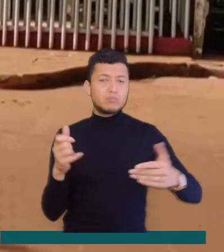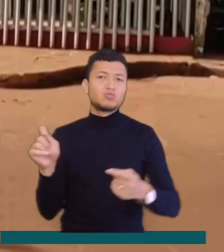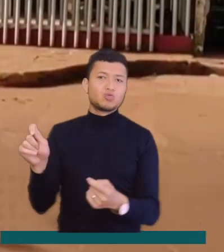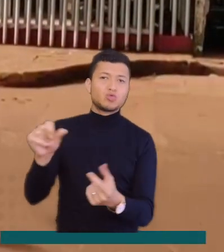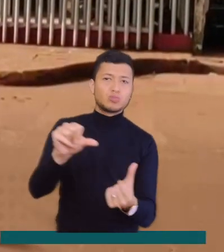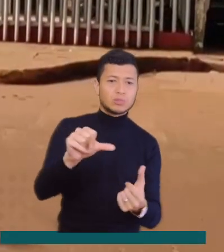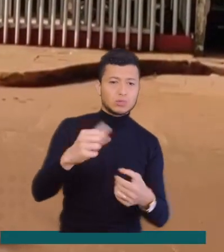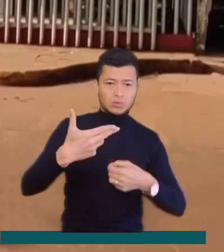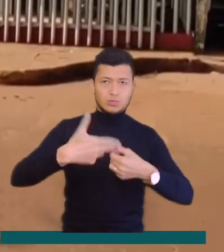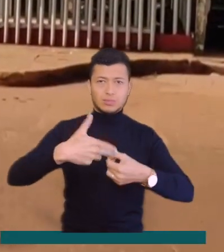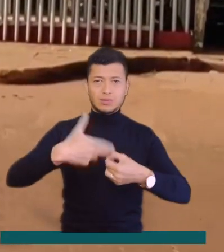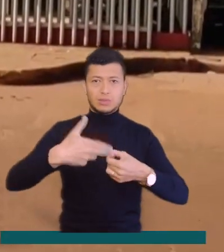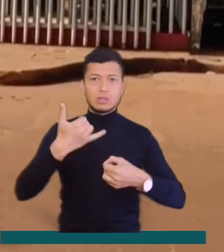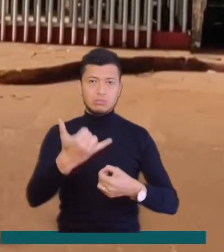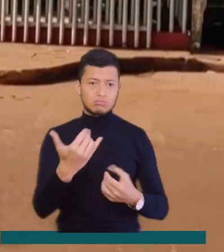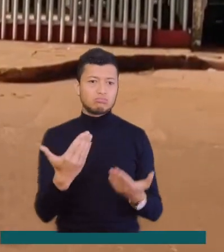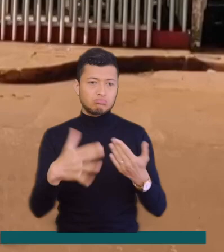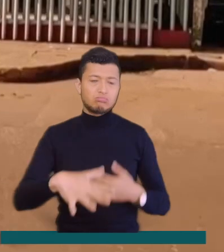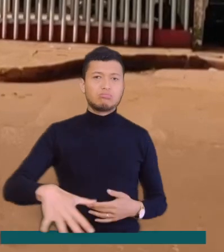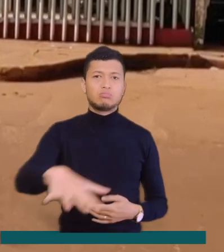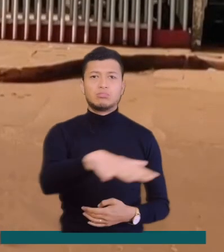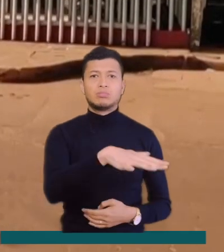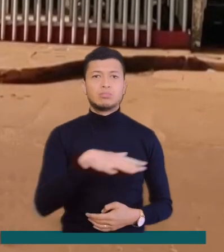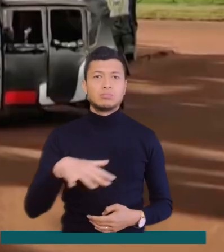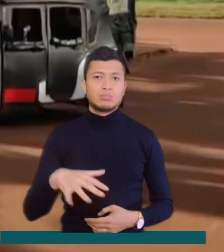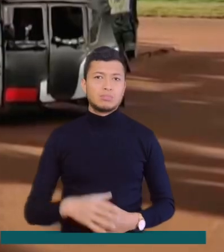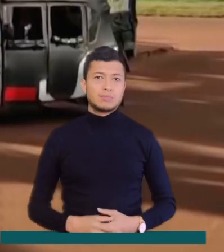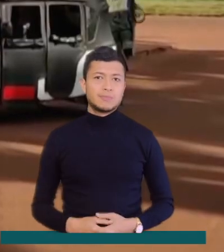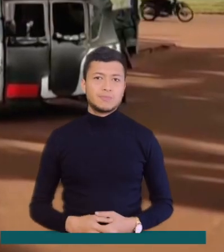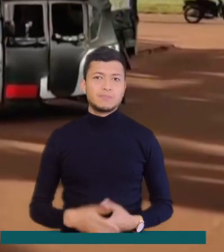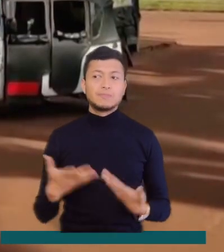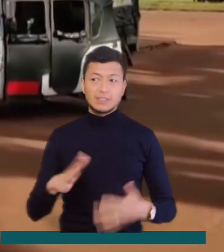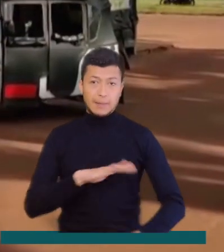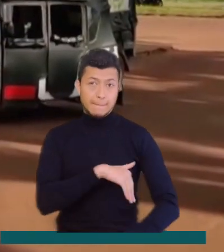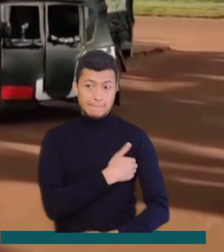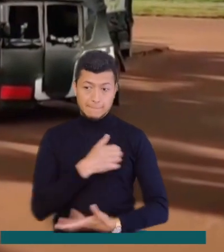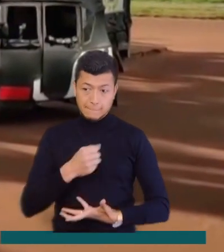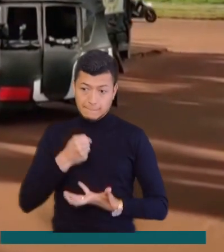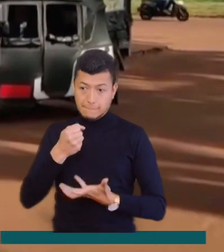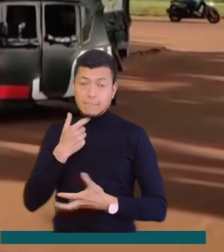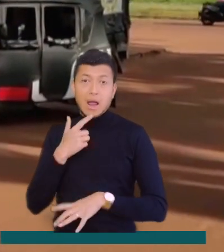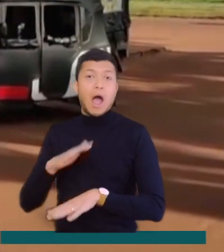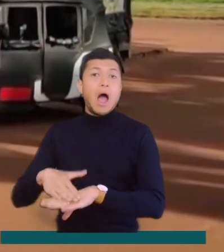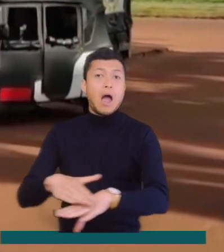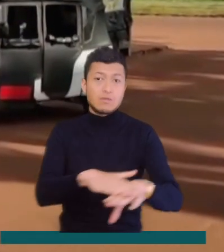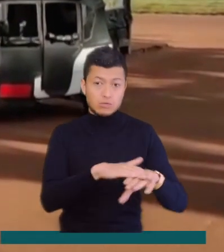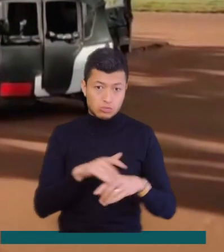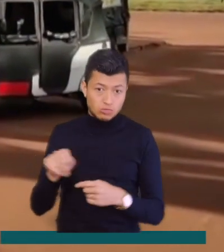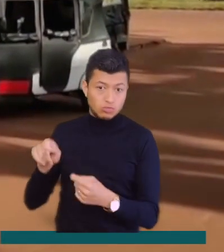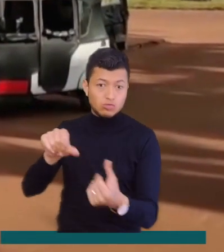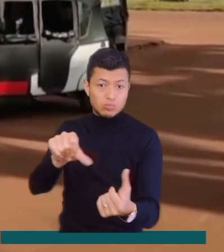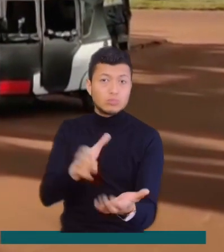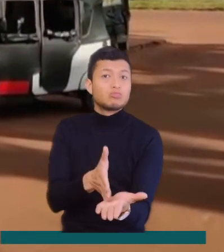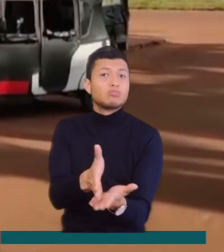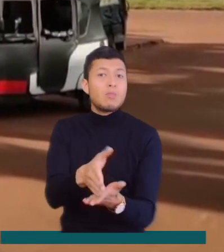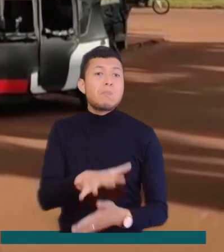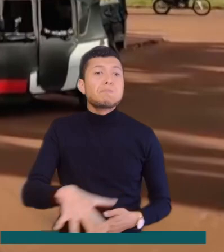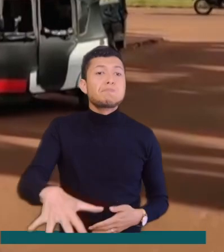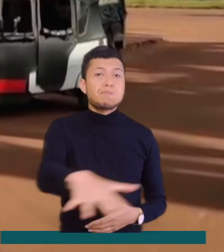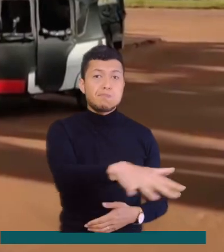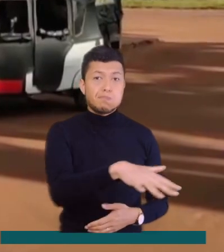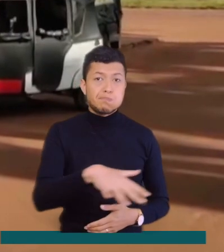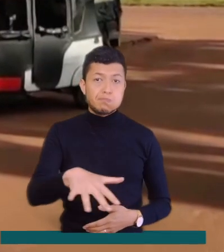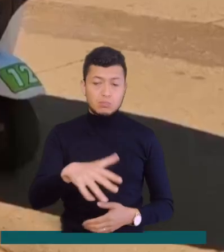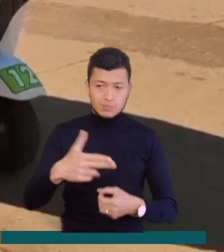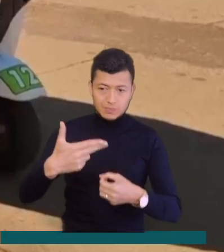cuenta con un subsidio de combustible que cobija a estas zonas. Y aunque ya el Ministerio de Hacienda reiteró que los subsidios continuarán,